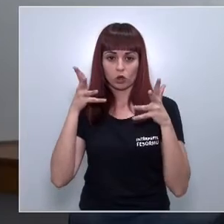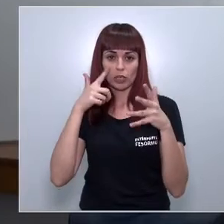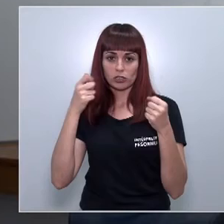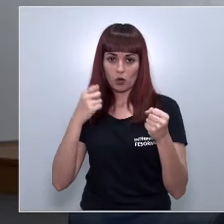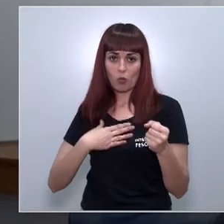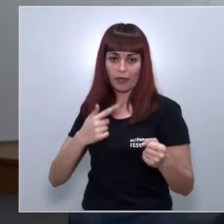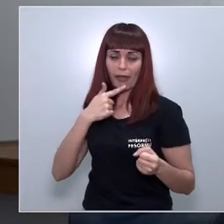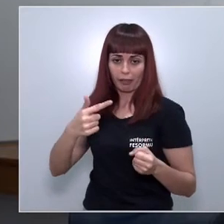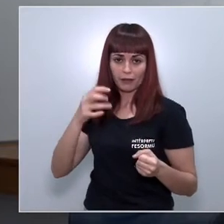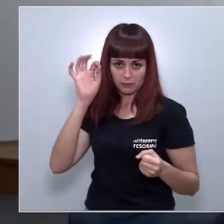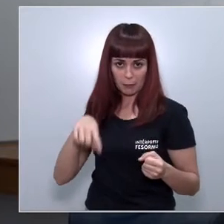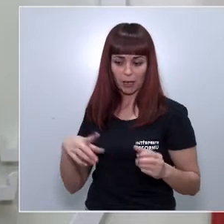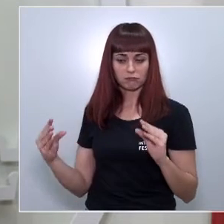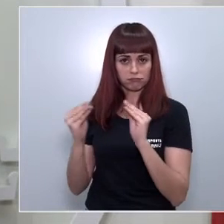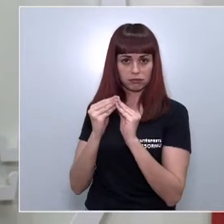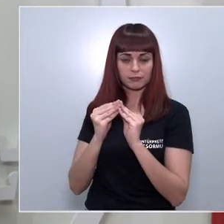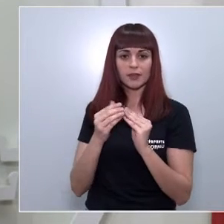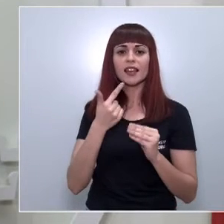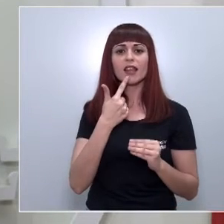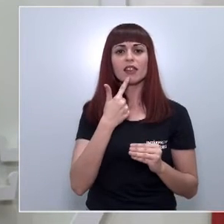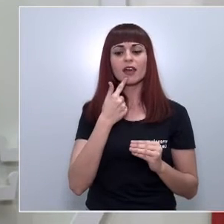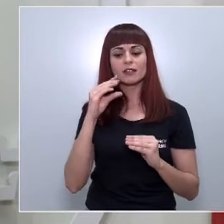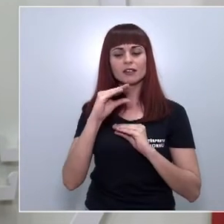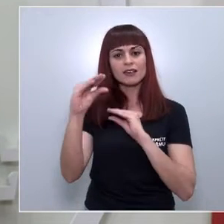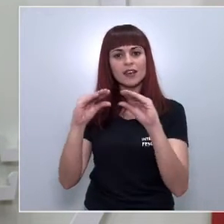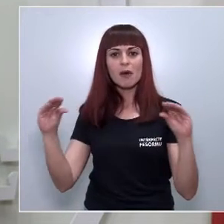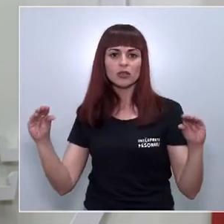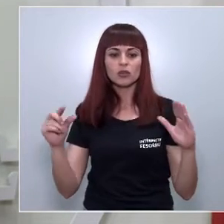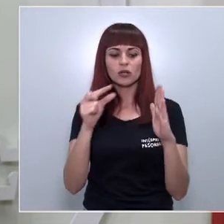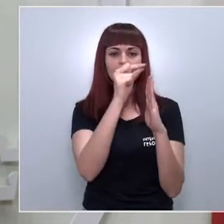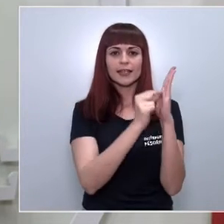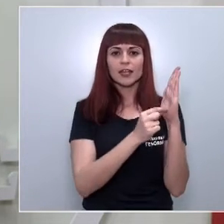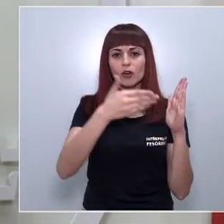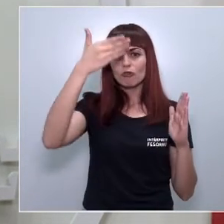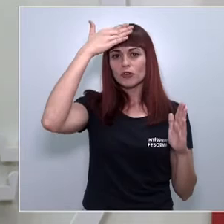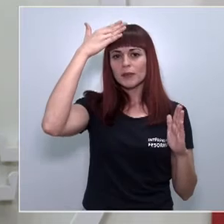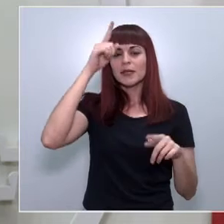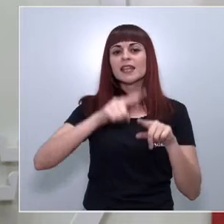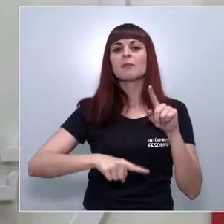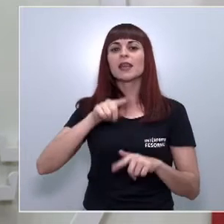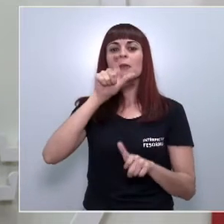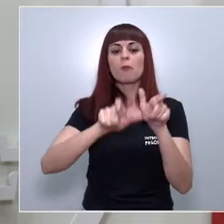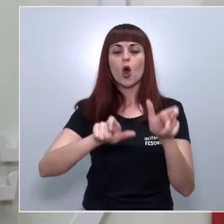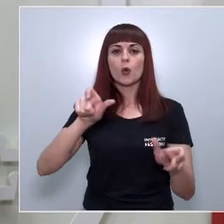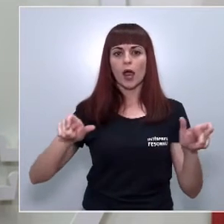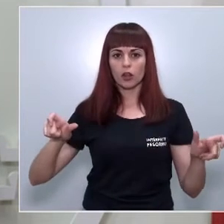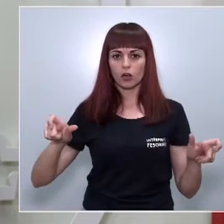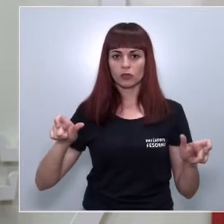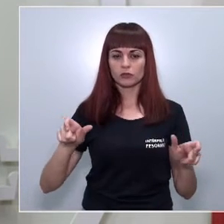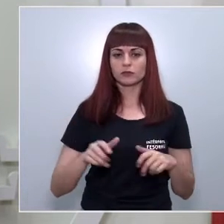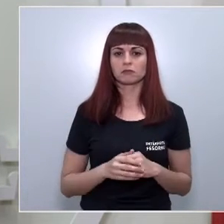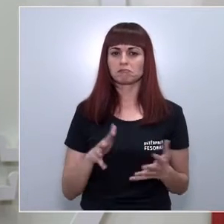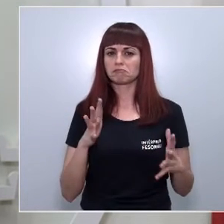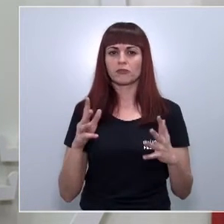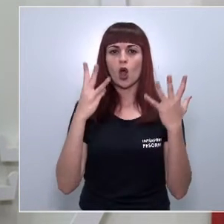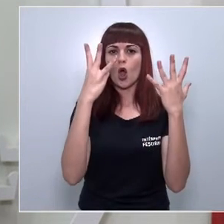de Salud, trasladaron que el reparto seguiría un criterio fundamentalmente poblacional que pesaría en torno